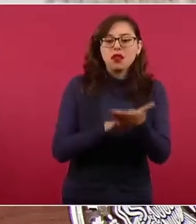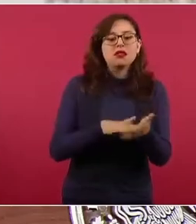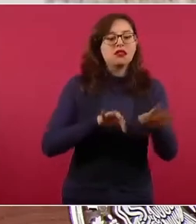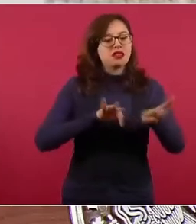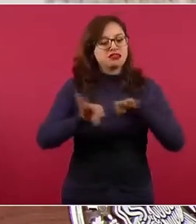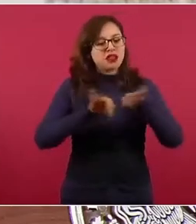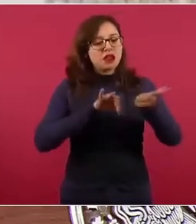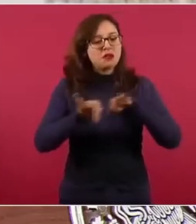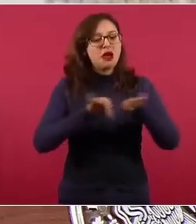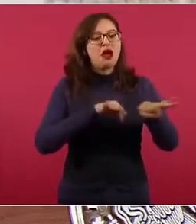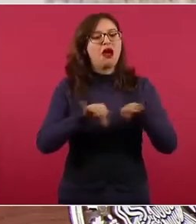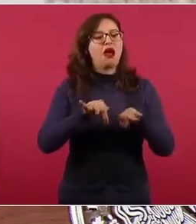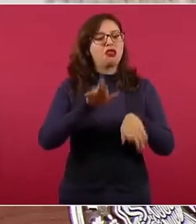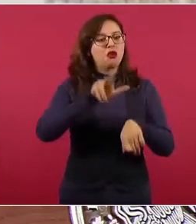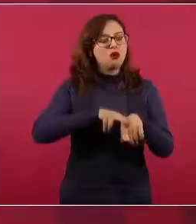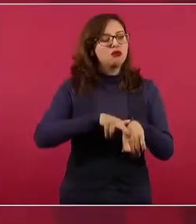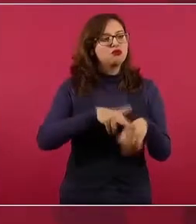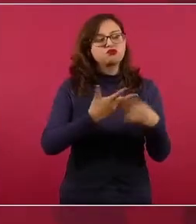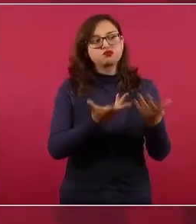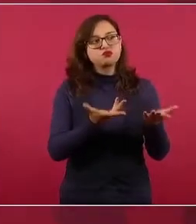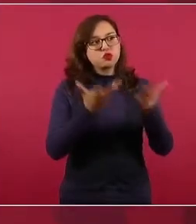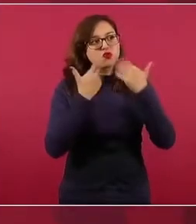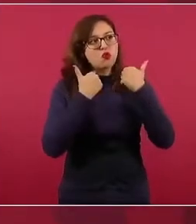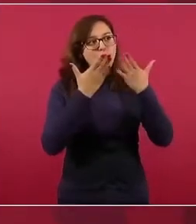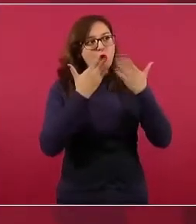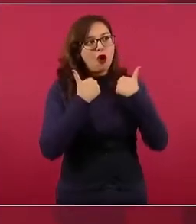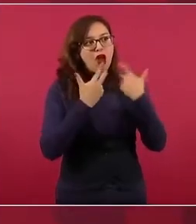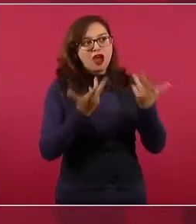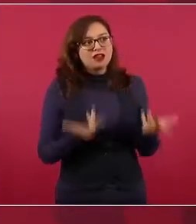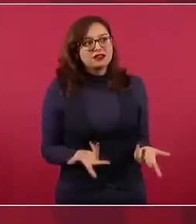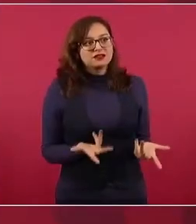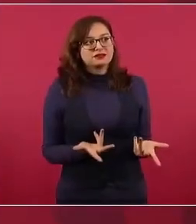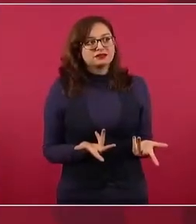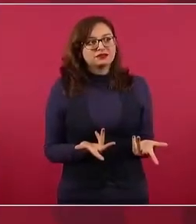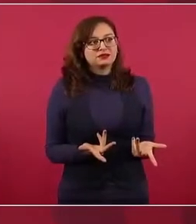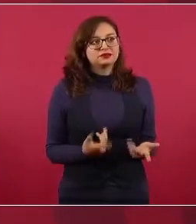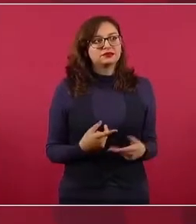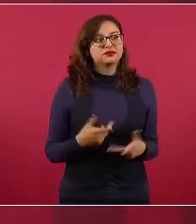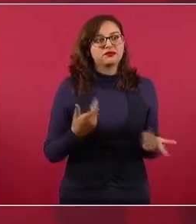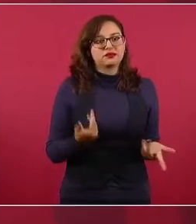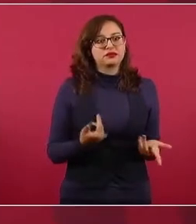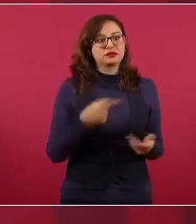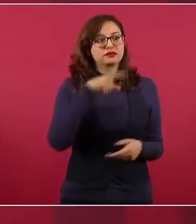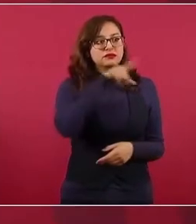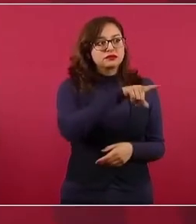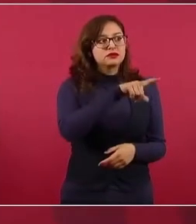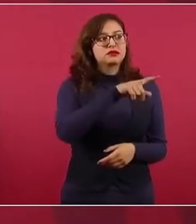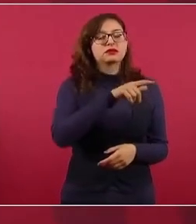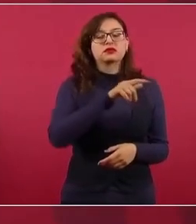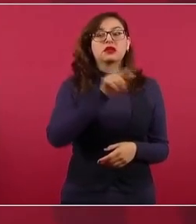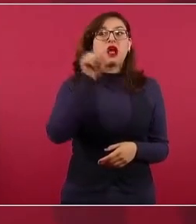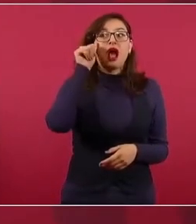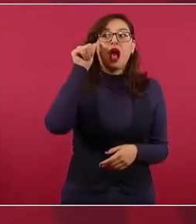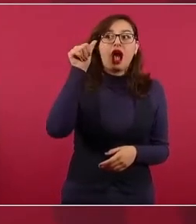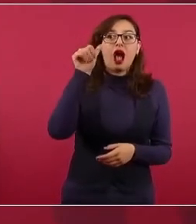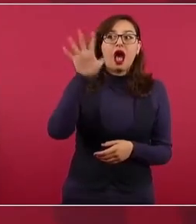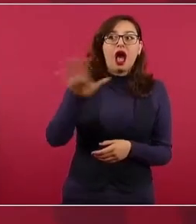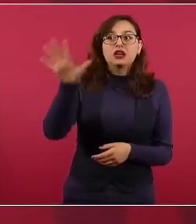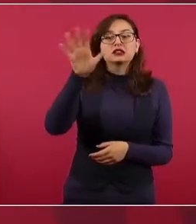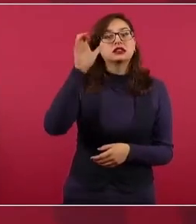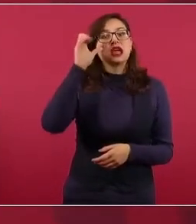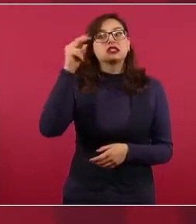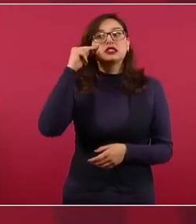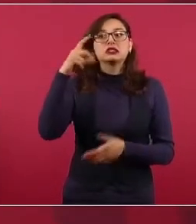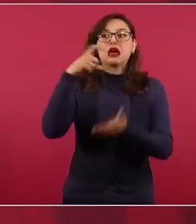crecer y producir y no estar sólo consumiendo lo que se produce en Asia, en